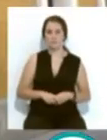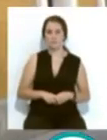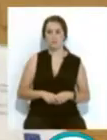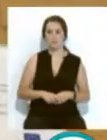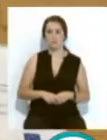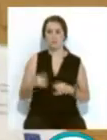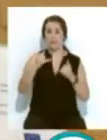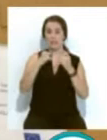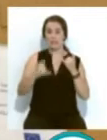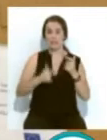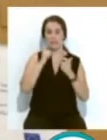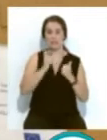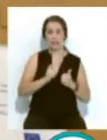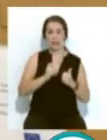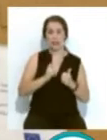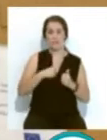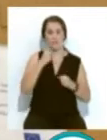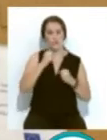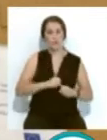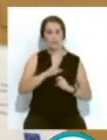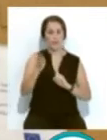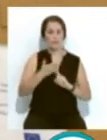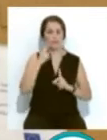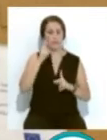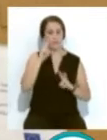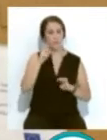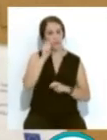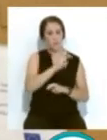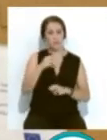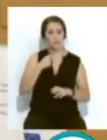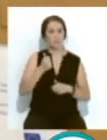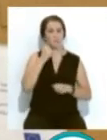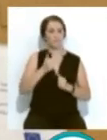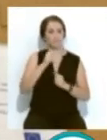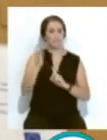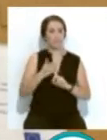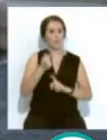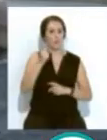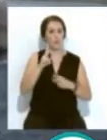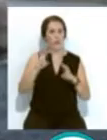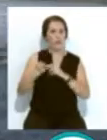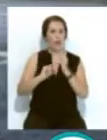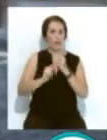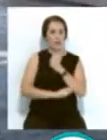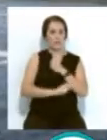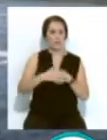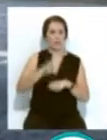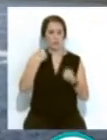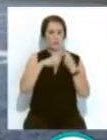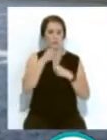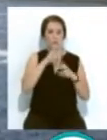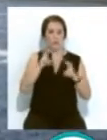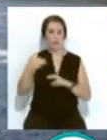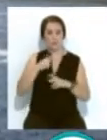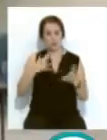La crisis ha inspirado fuertemente al sector turístico... ...tanto que va a imponer nuevas estrategias de actuación por parte de